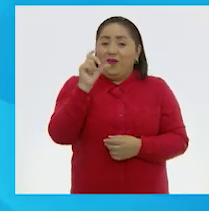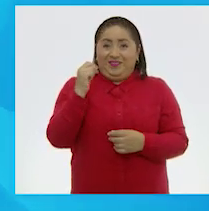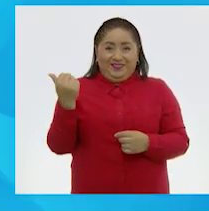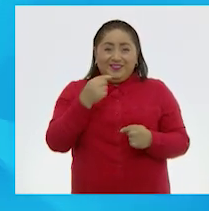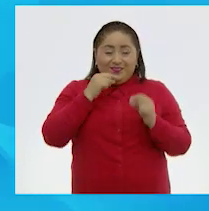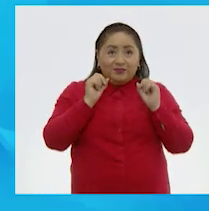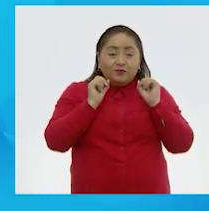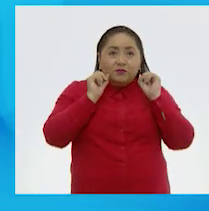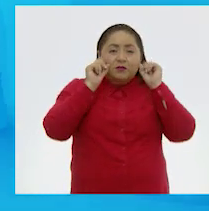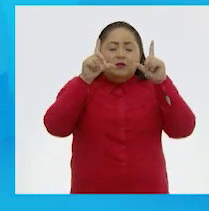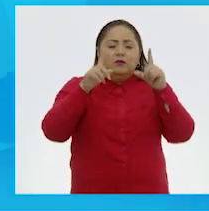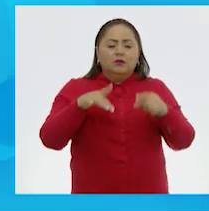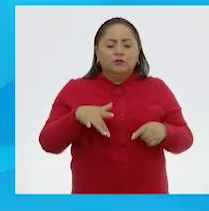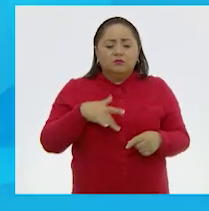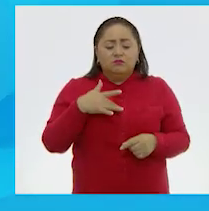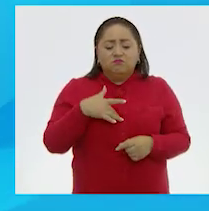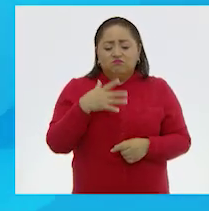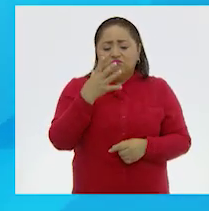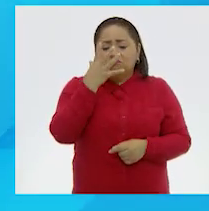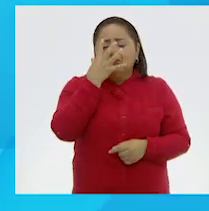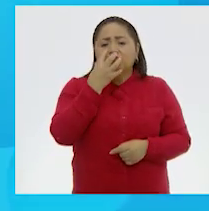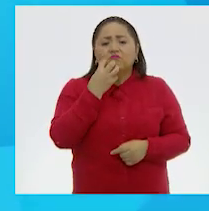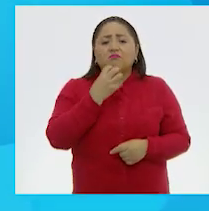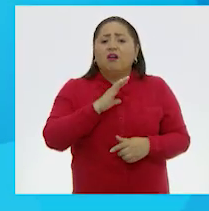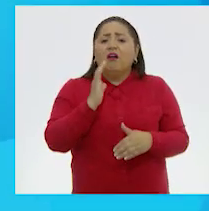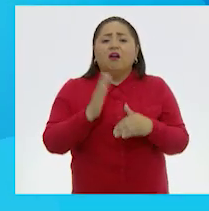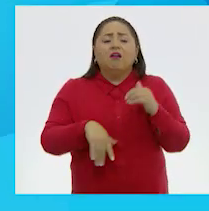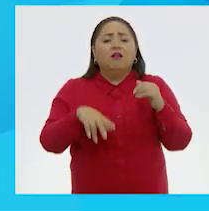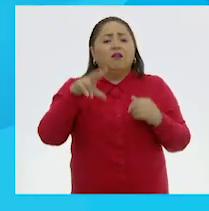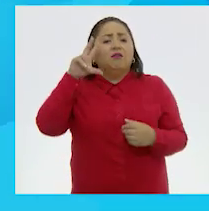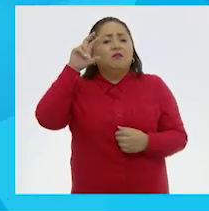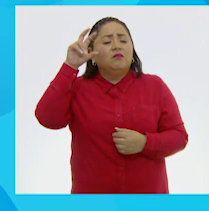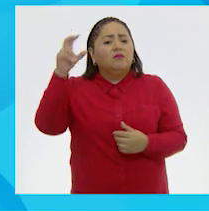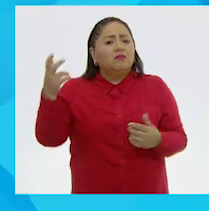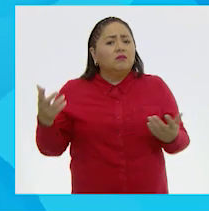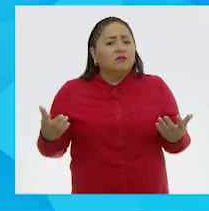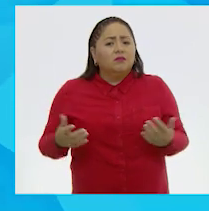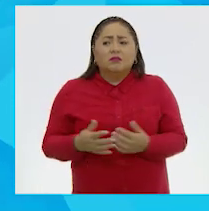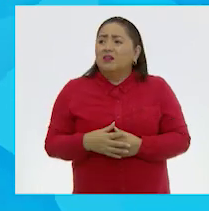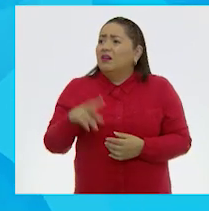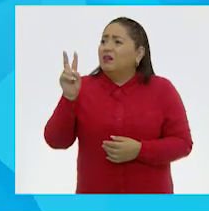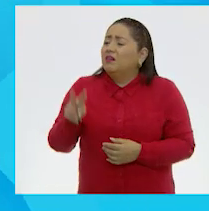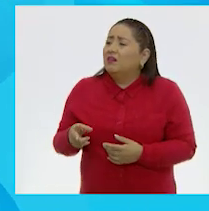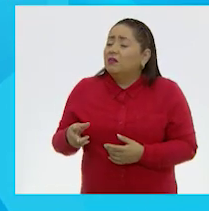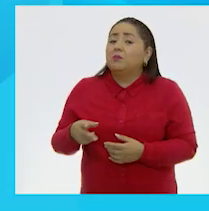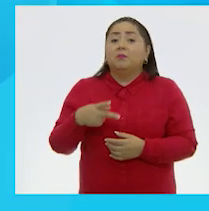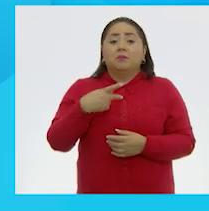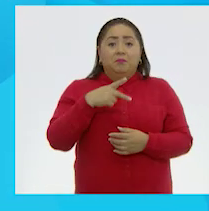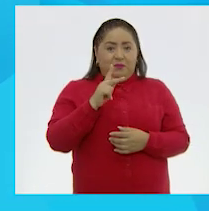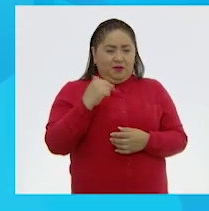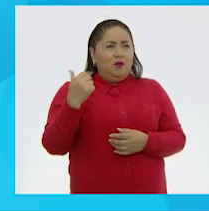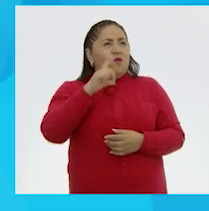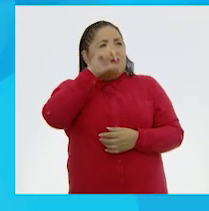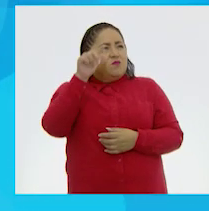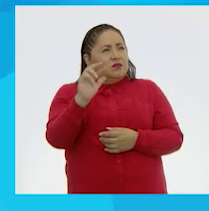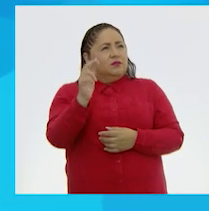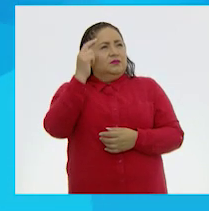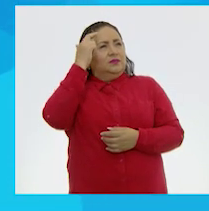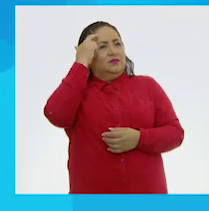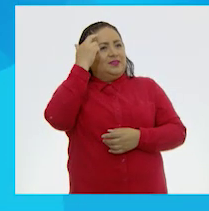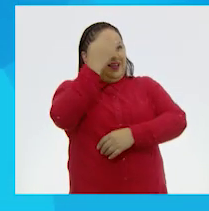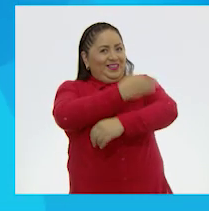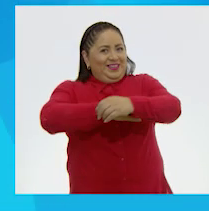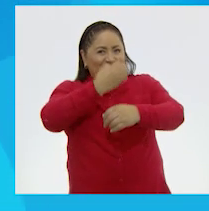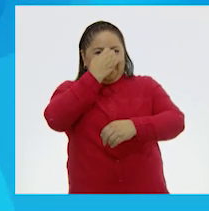despertó sintió tristeza de que terminara. ¡Ay, no! Pero trató de recordarlo por la tarde